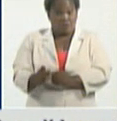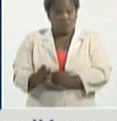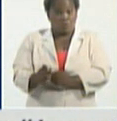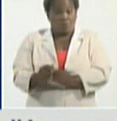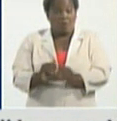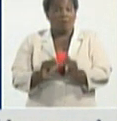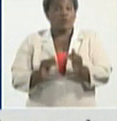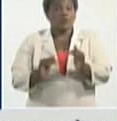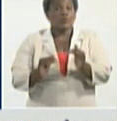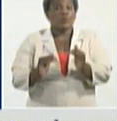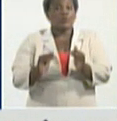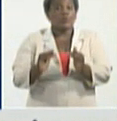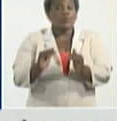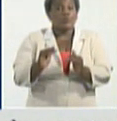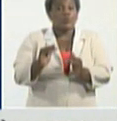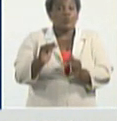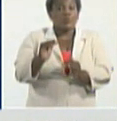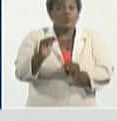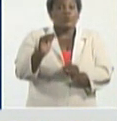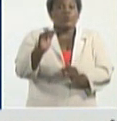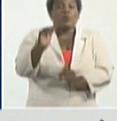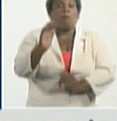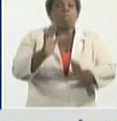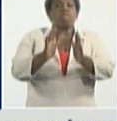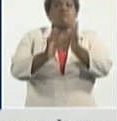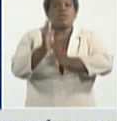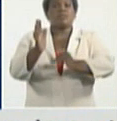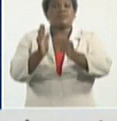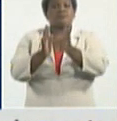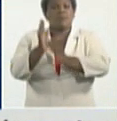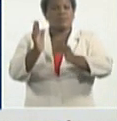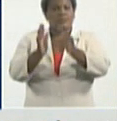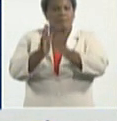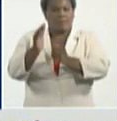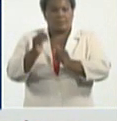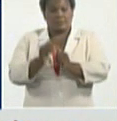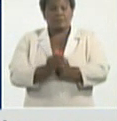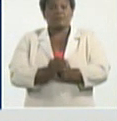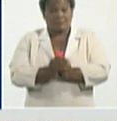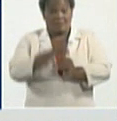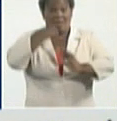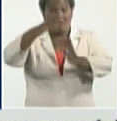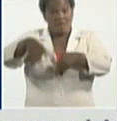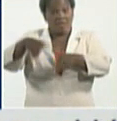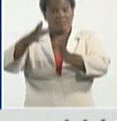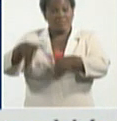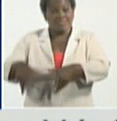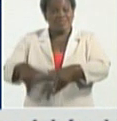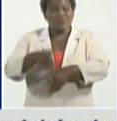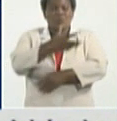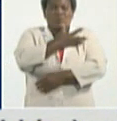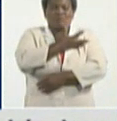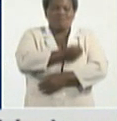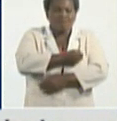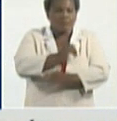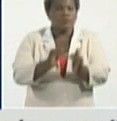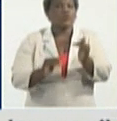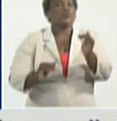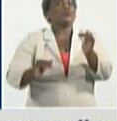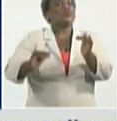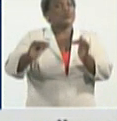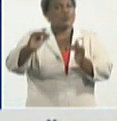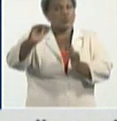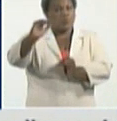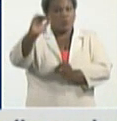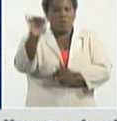incrementando por meses, una cifra de fallecidos que lamentablemente se ha ido incrementando por